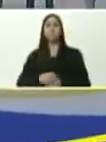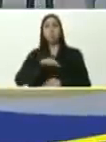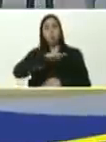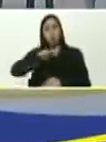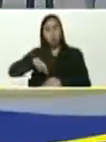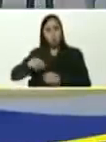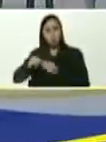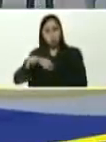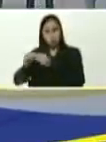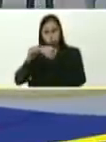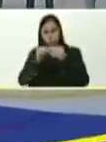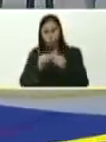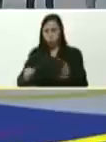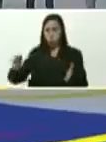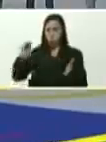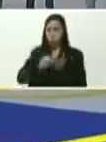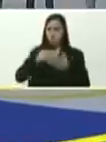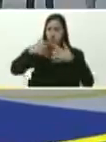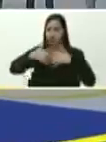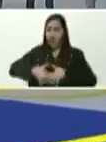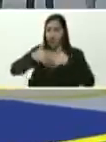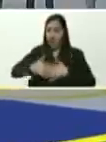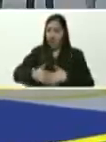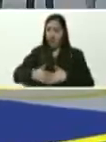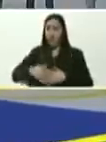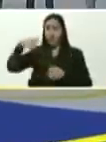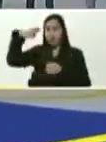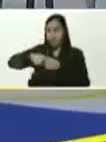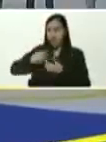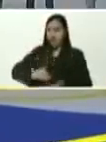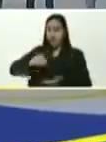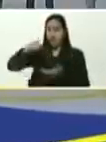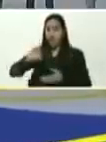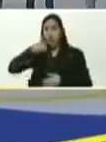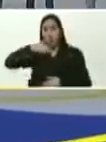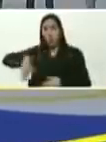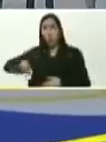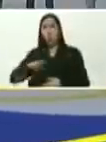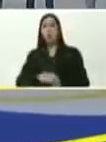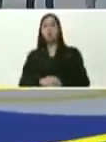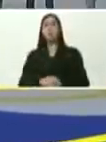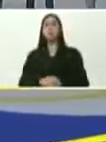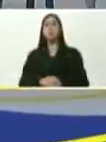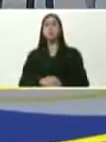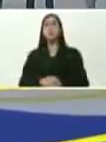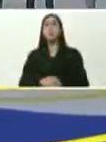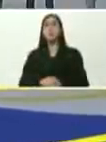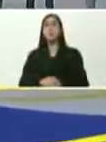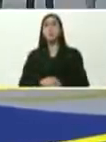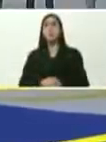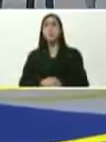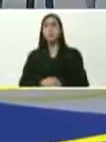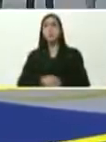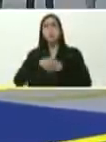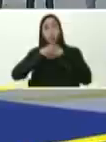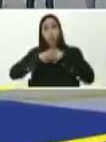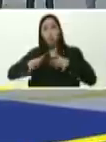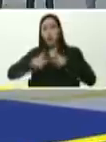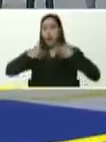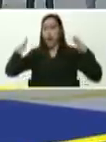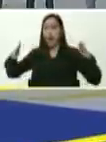a reconstruir, esta planta de llenado de gas, del pueblo del Tuy, y la vamos a ampliar además,